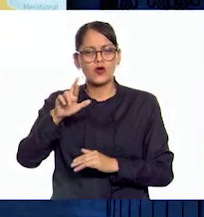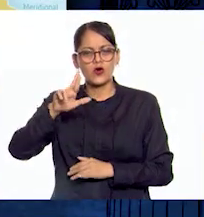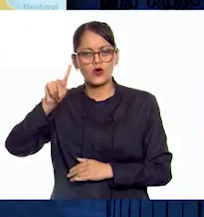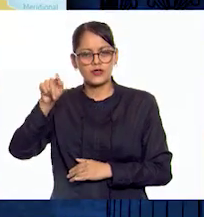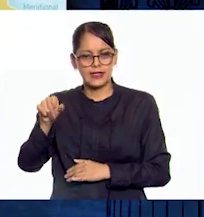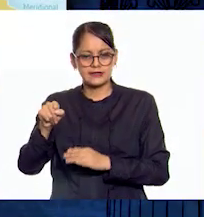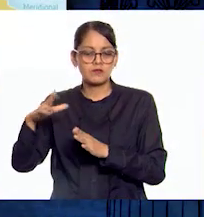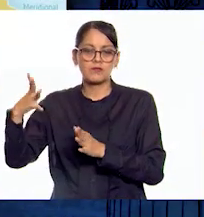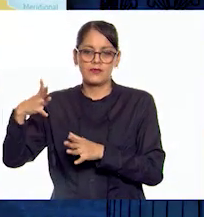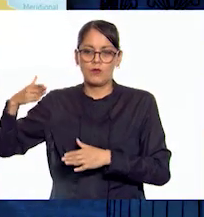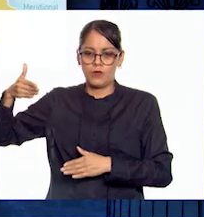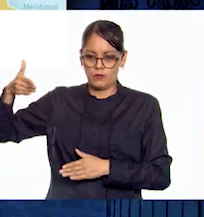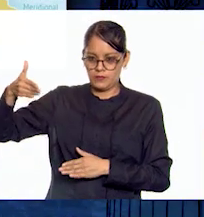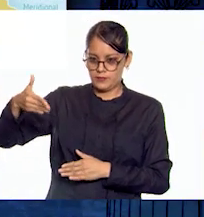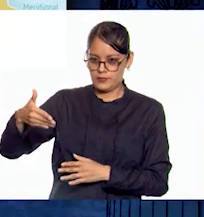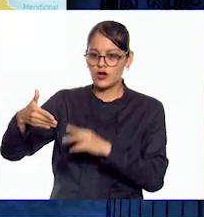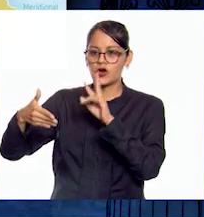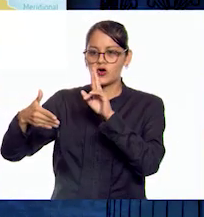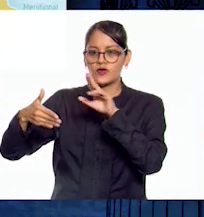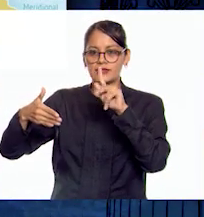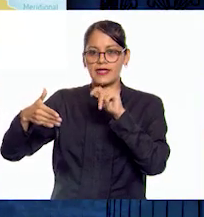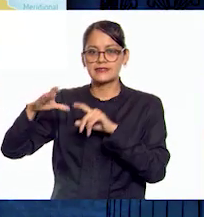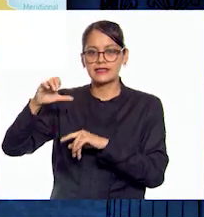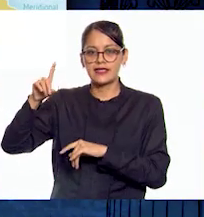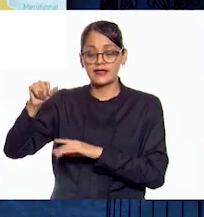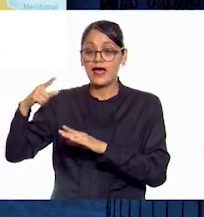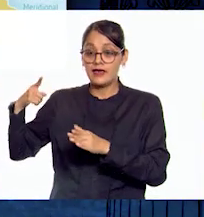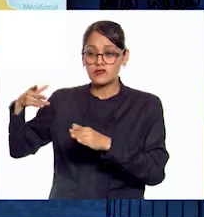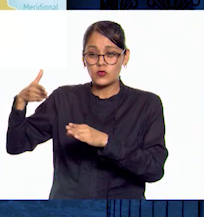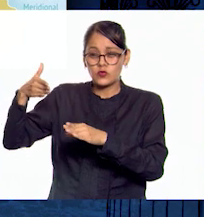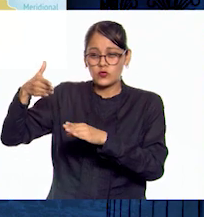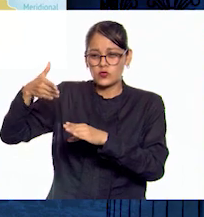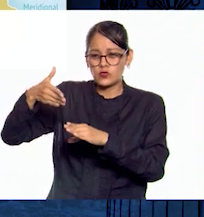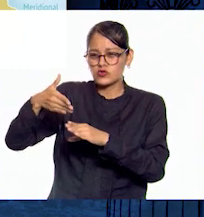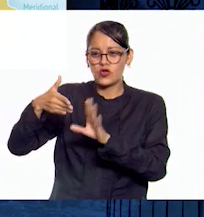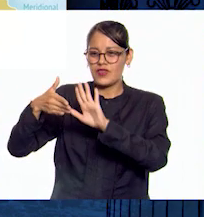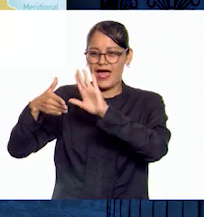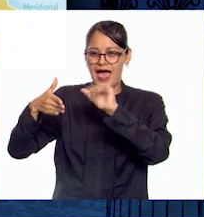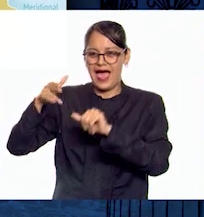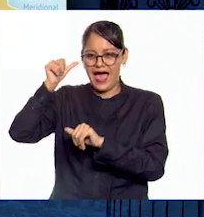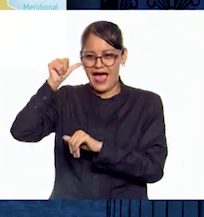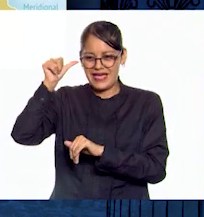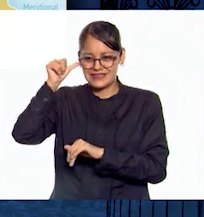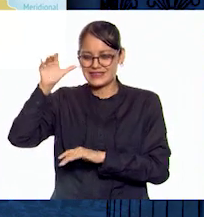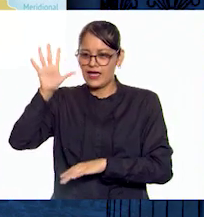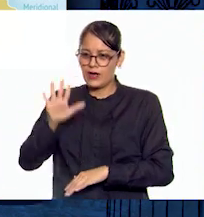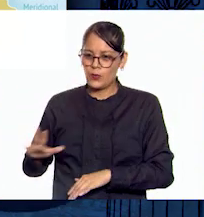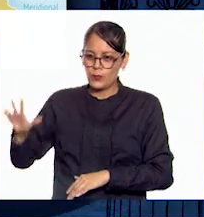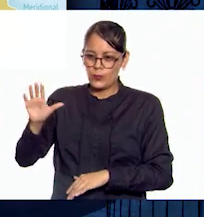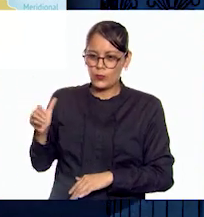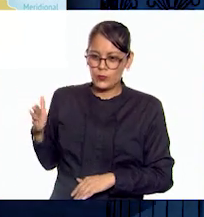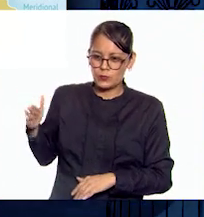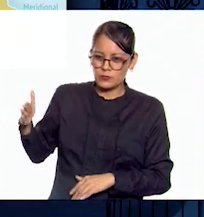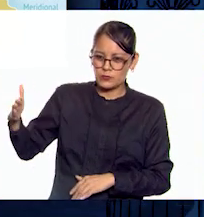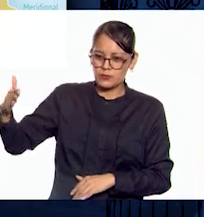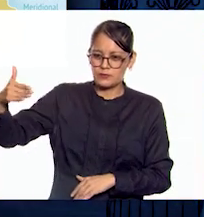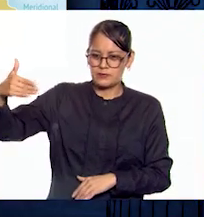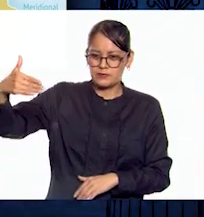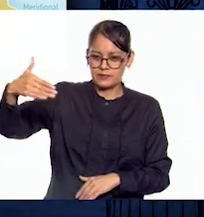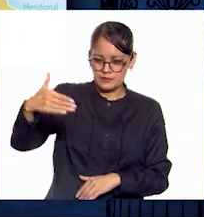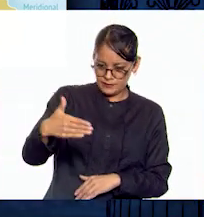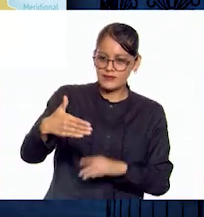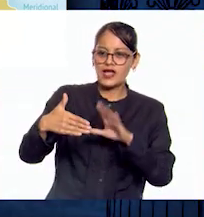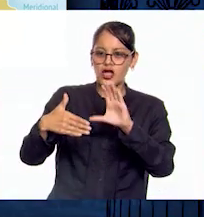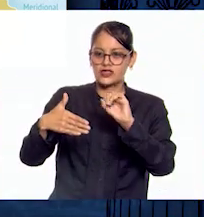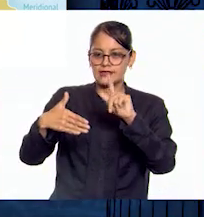la Ruta de la Seda que fue un camino que atravesaba casi toda Asia desde China hasta Constantinopla y